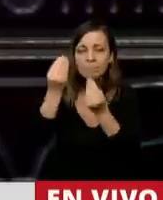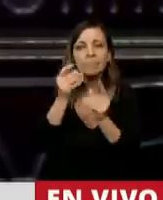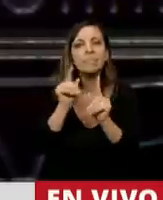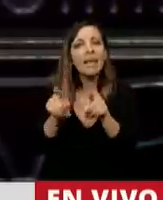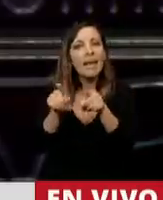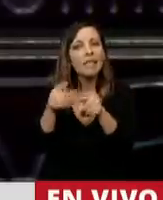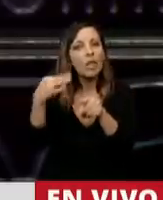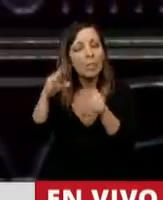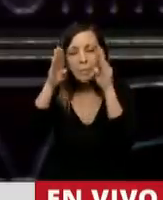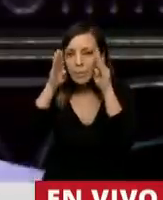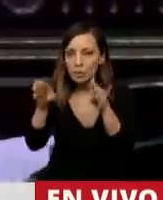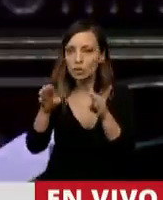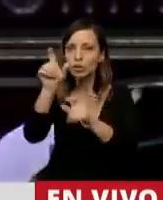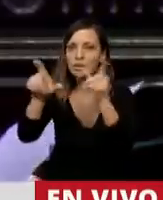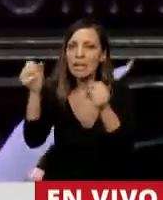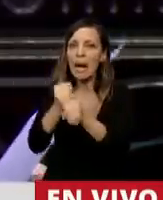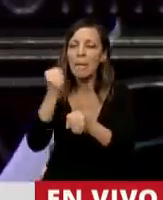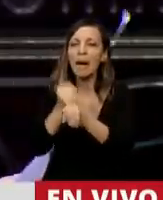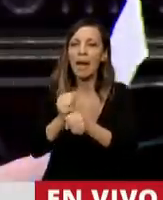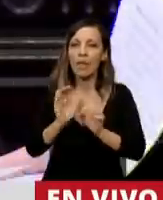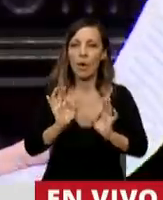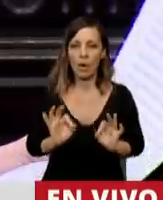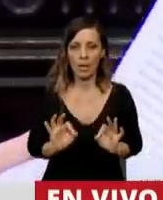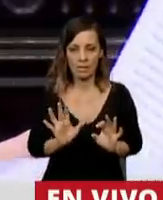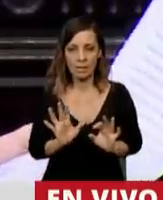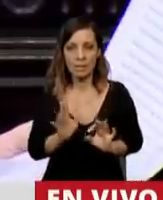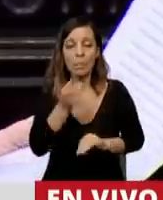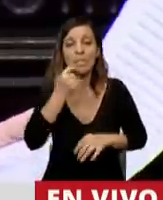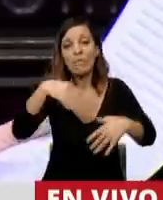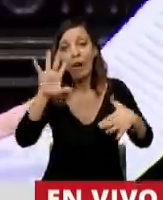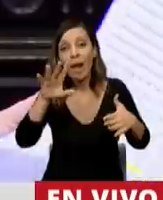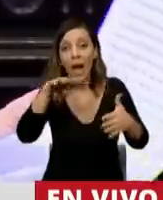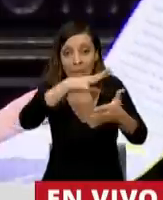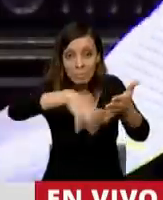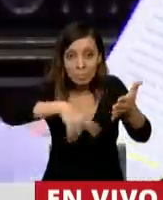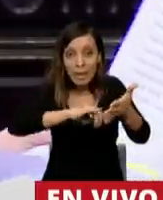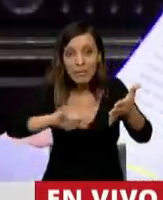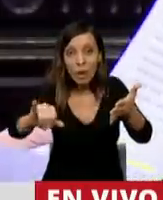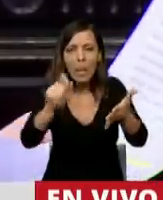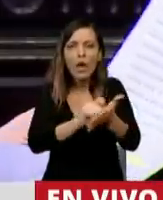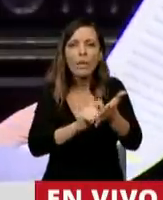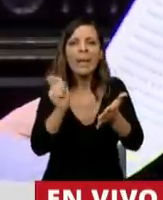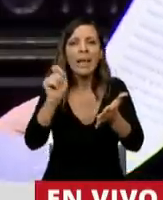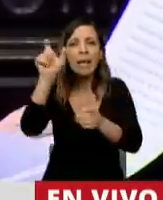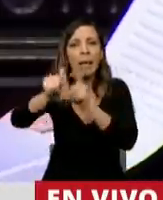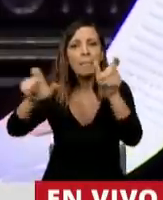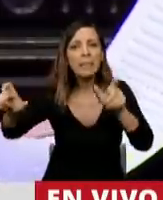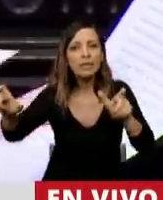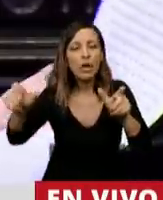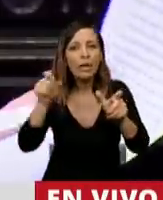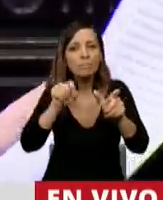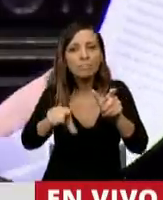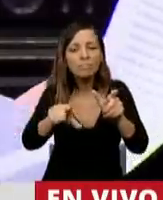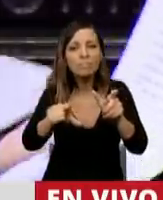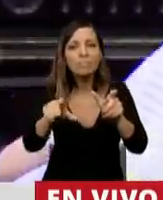ellas, que es lo que nos debe ocupar. Porque si esto lo escribieran, esos millones de argentinos que han